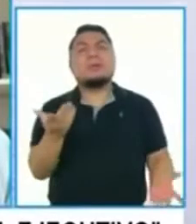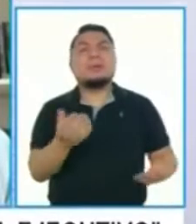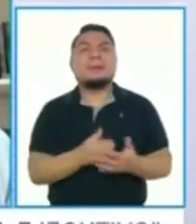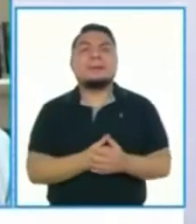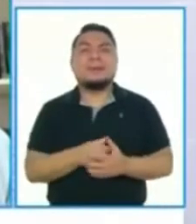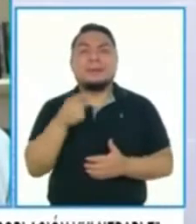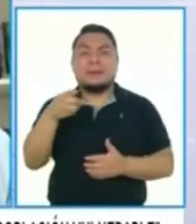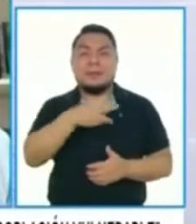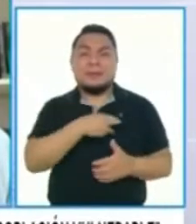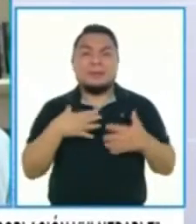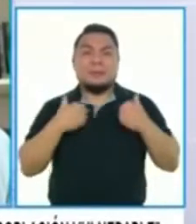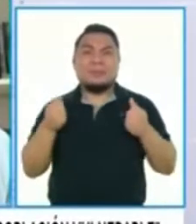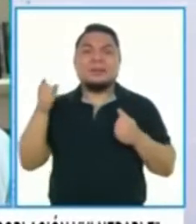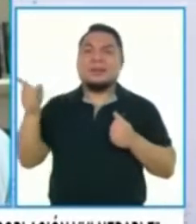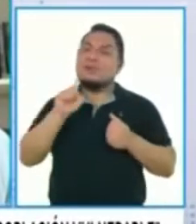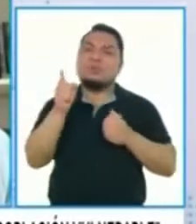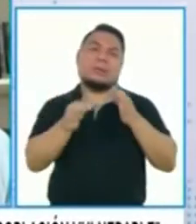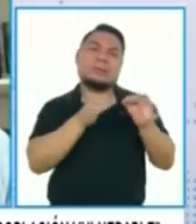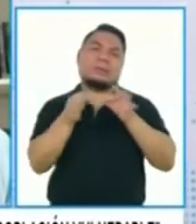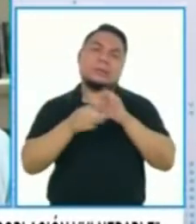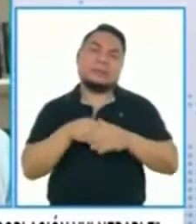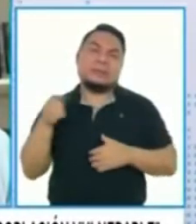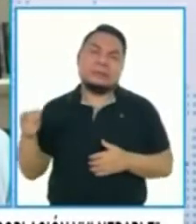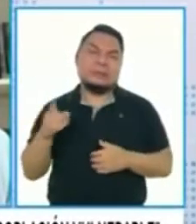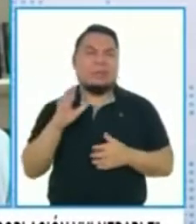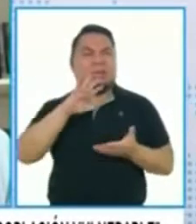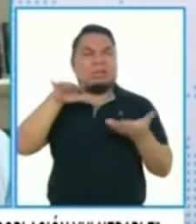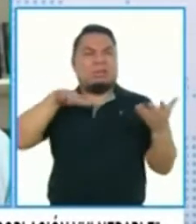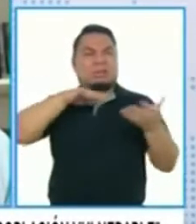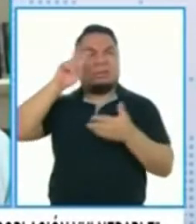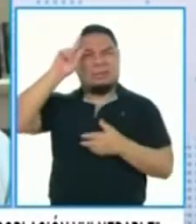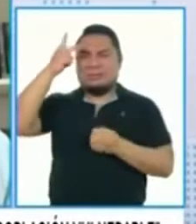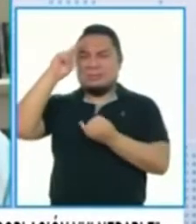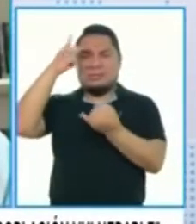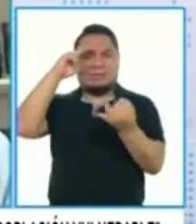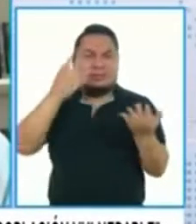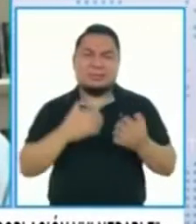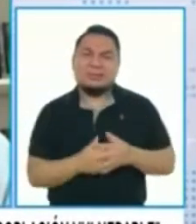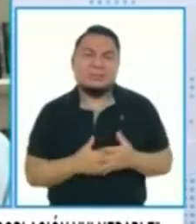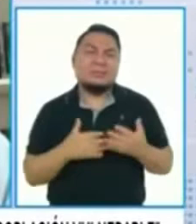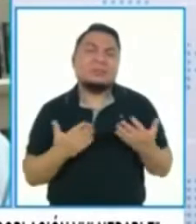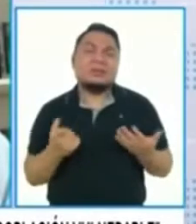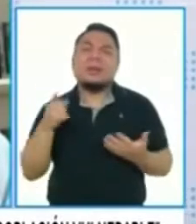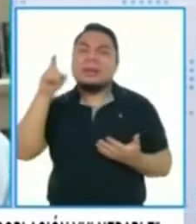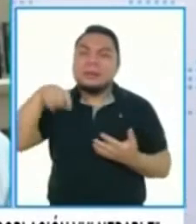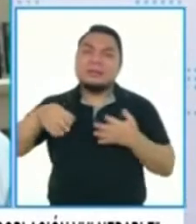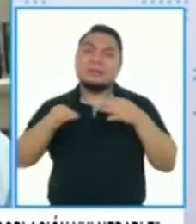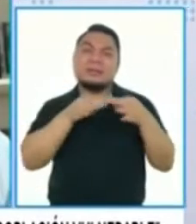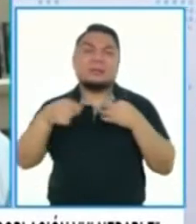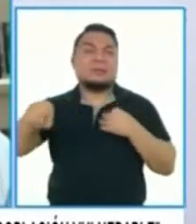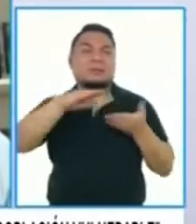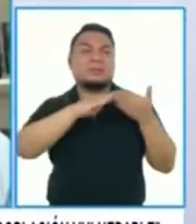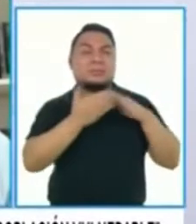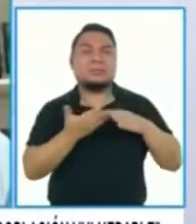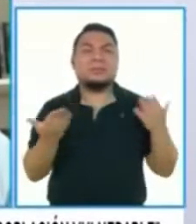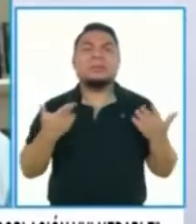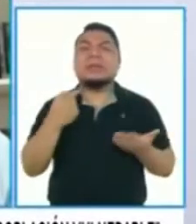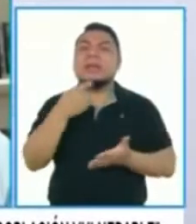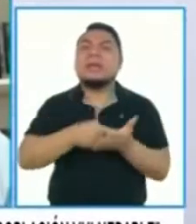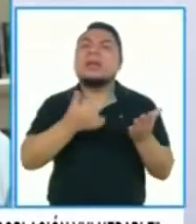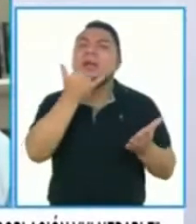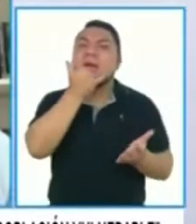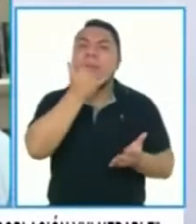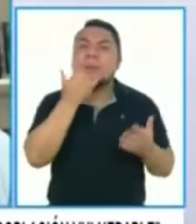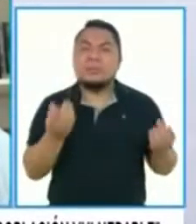el MinSA no ha explicado, ¿no? Hay partes en las cuales necesita una explicación a la población qué es lo que